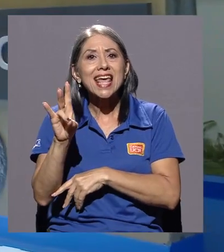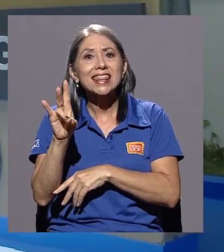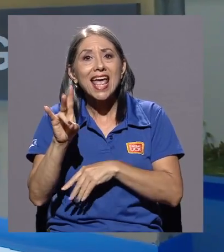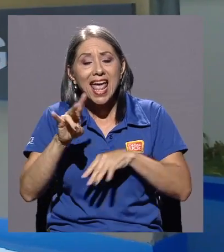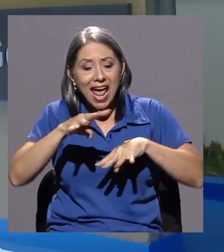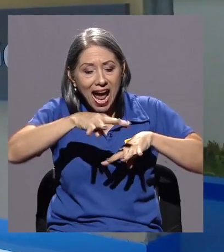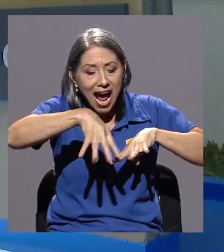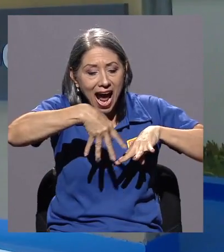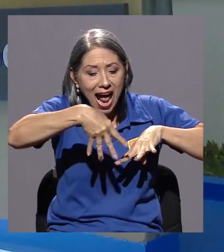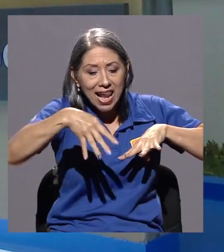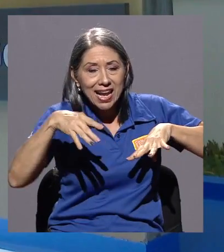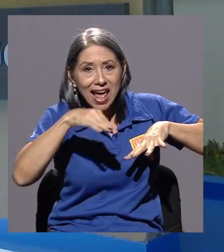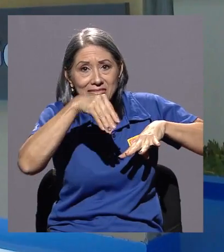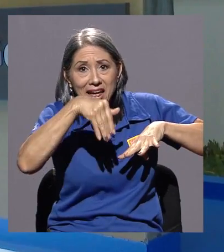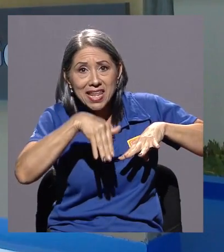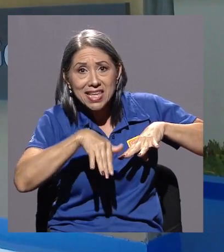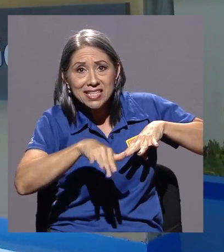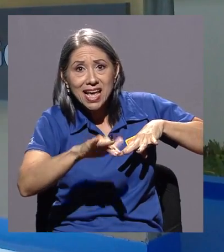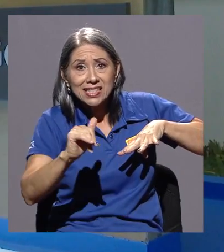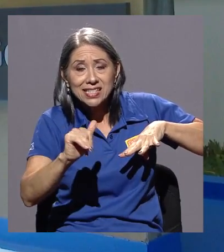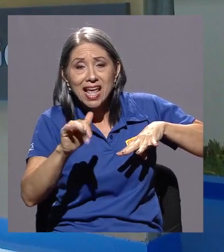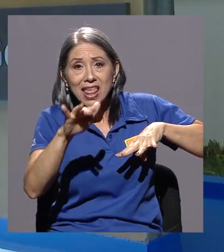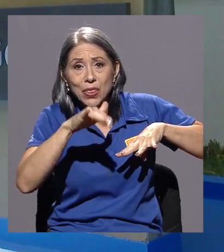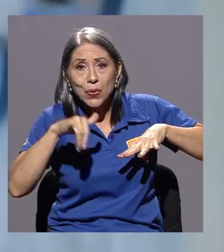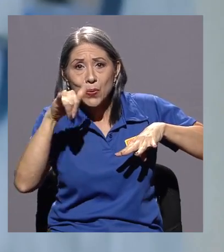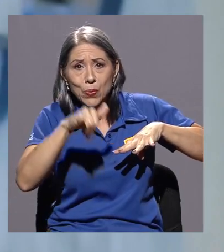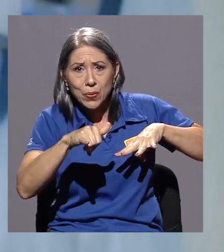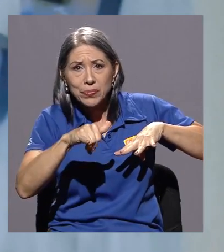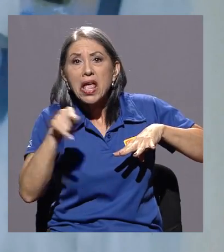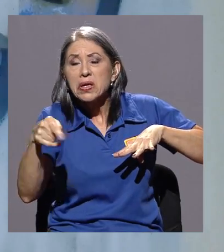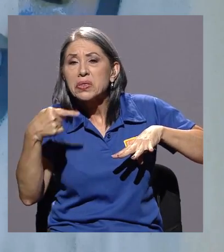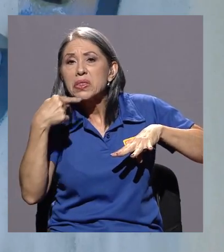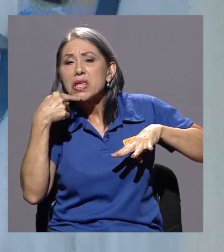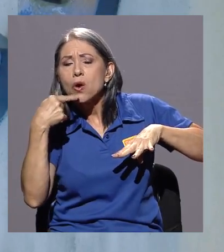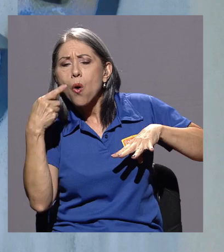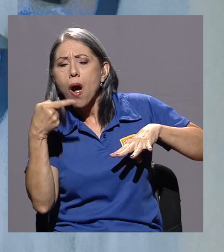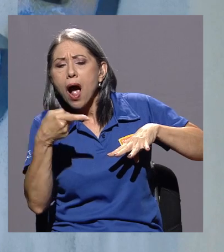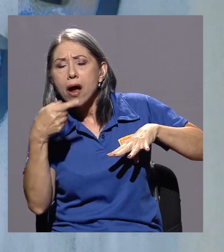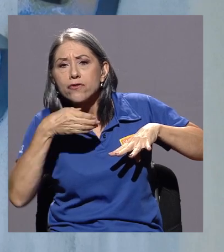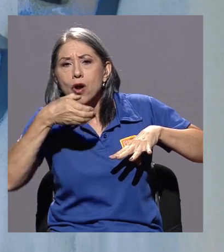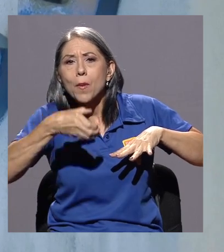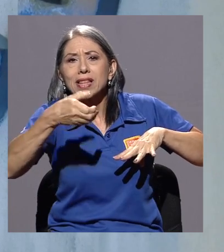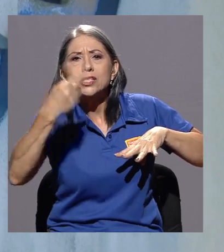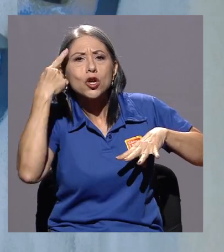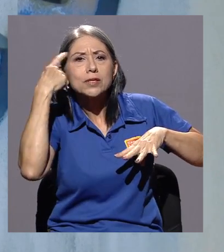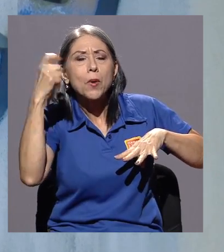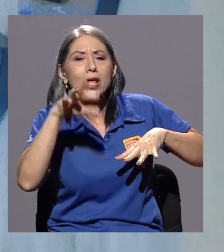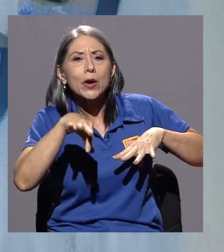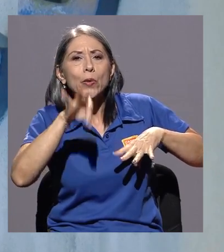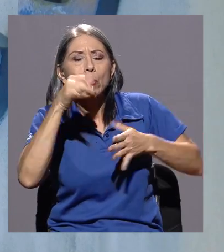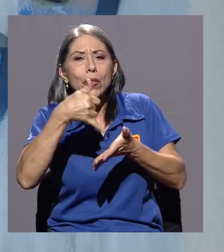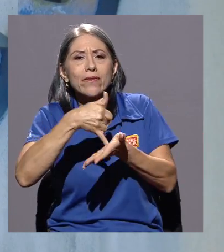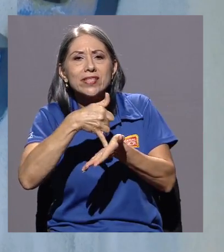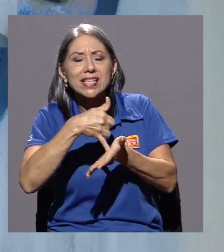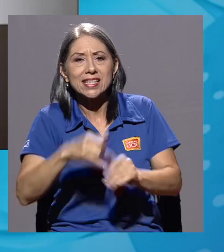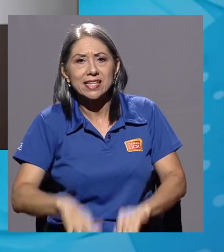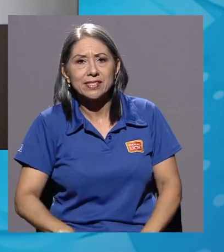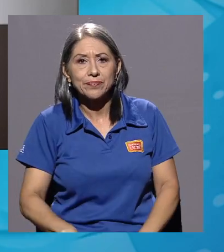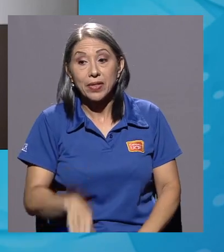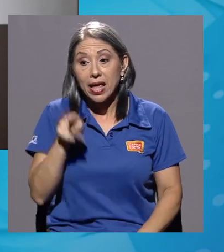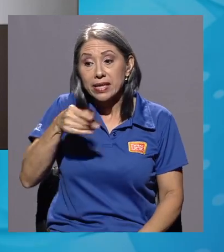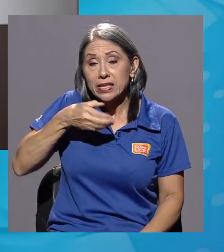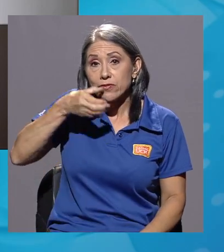Metropolitana, donde alertó a las autoridades de algunas deficiencias e hizo recomendaciones. Dicha evaluación consideró tanto